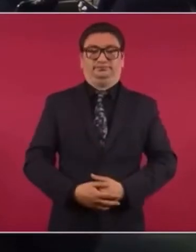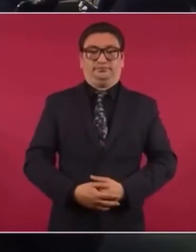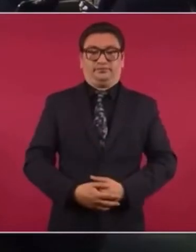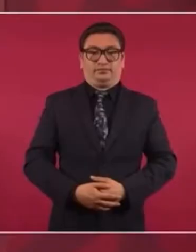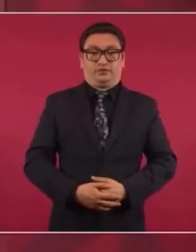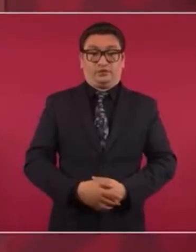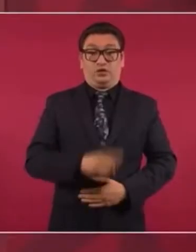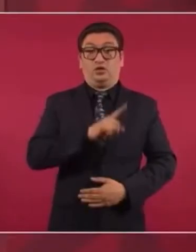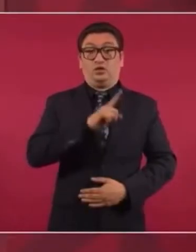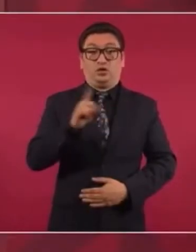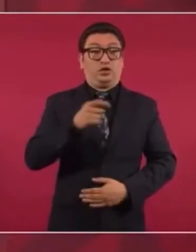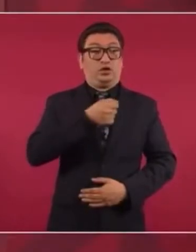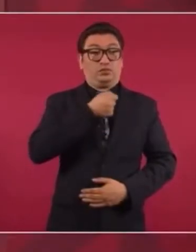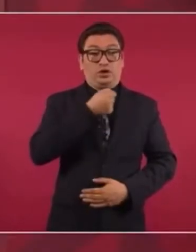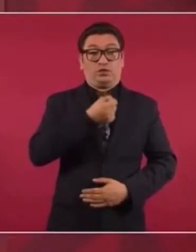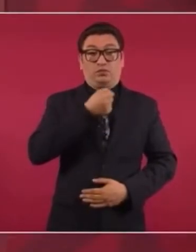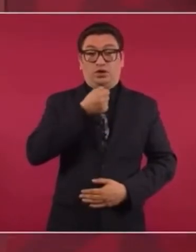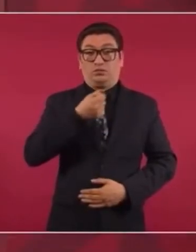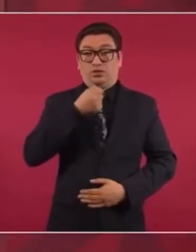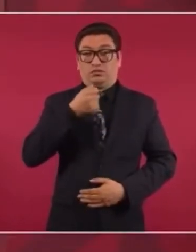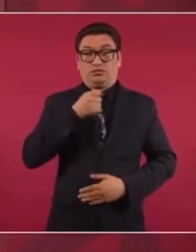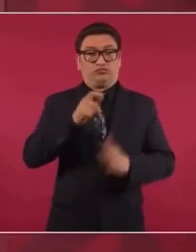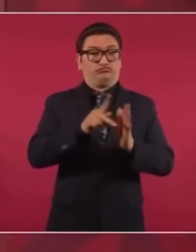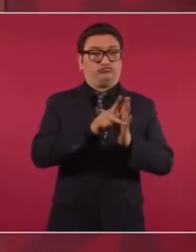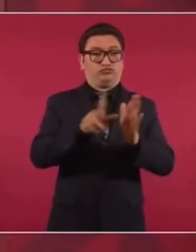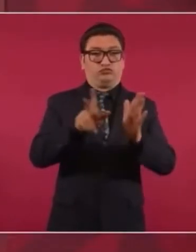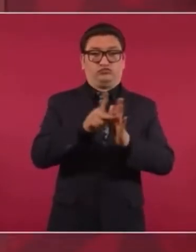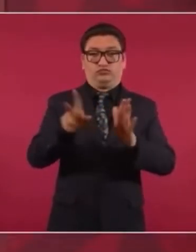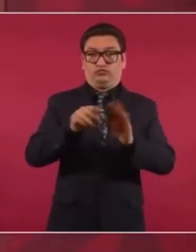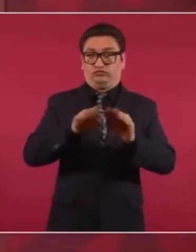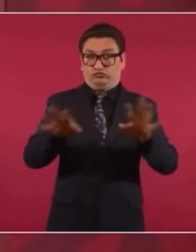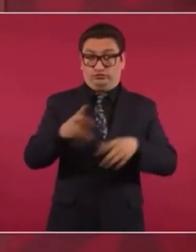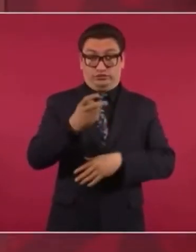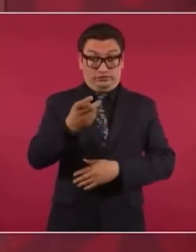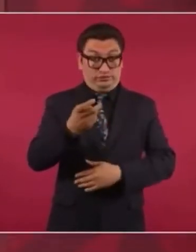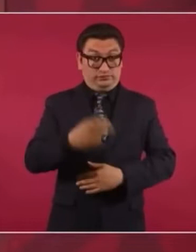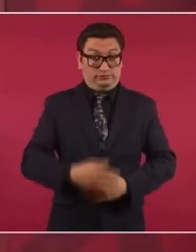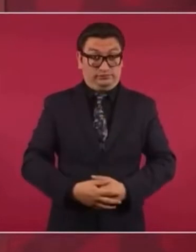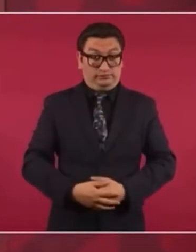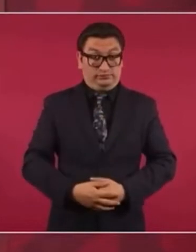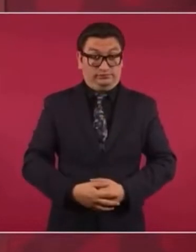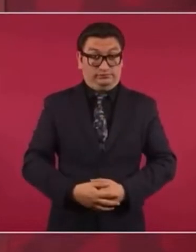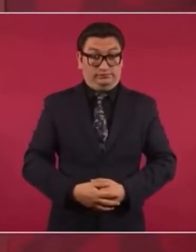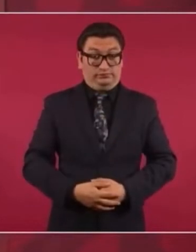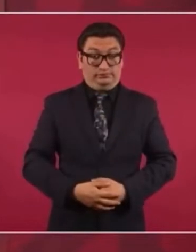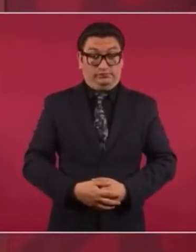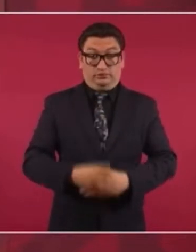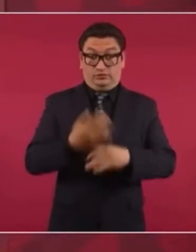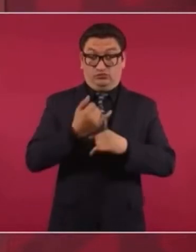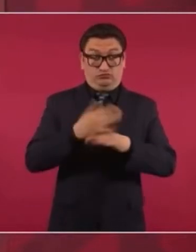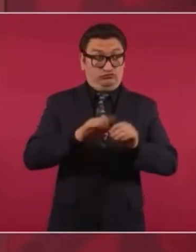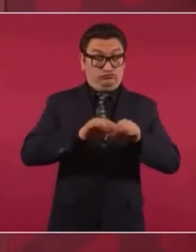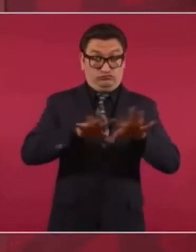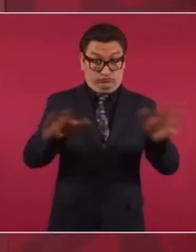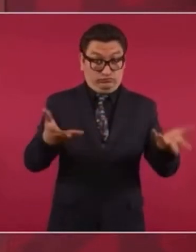¿han hecho reportajes sobre eso los medios de información?